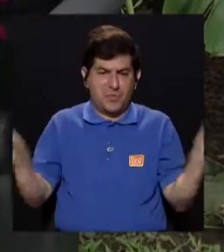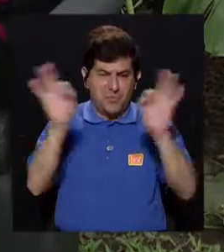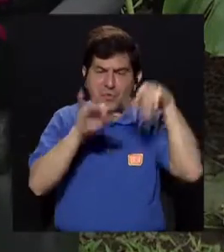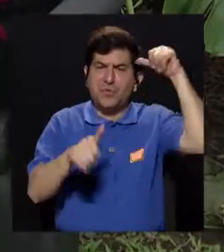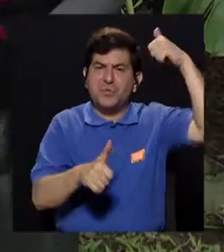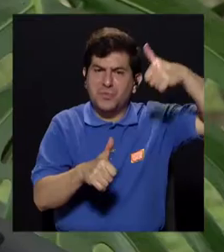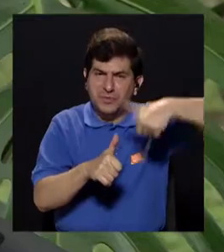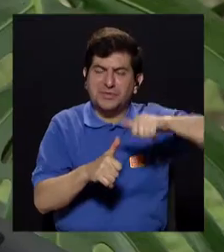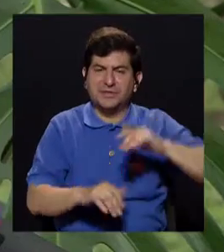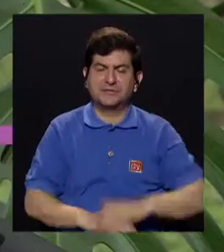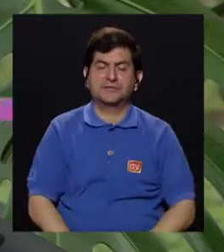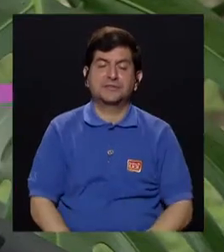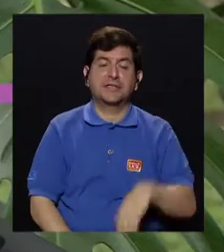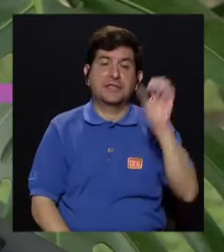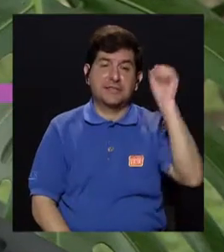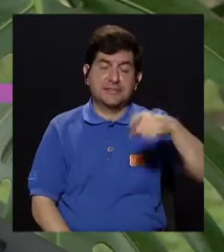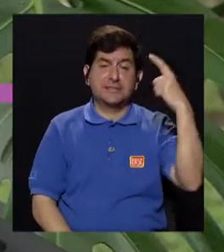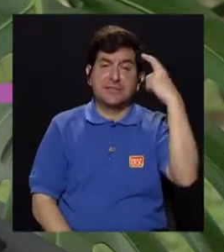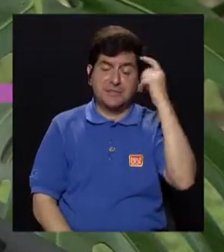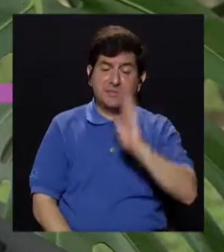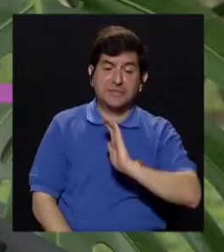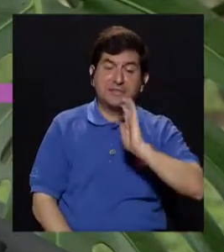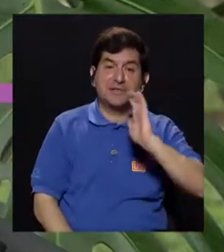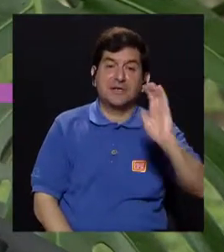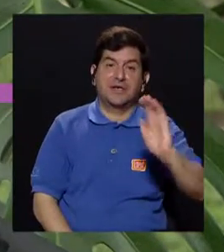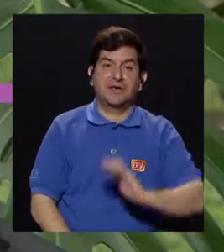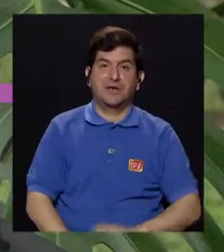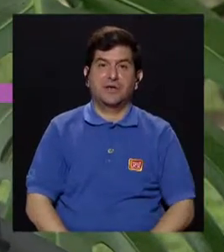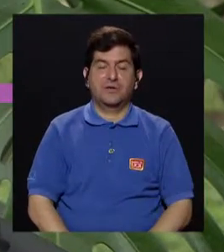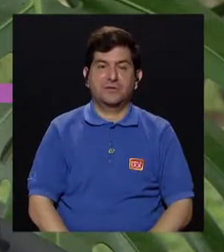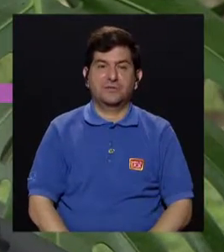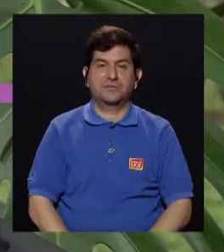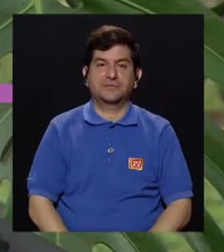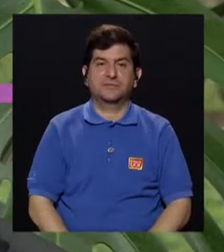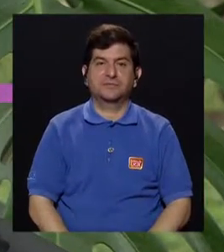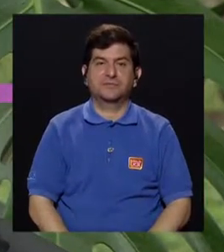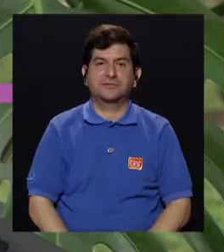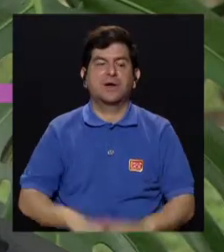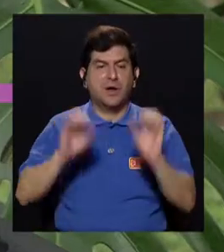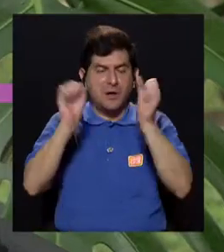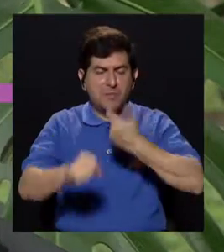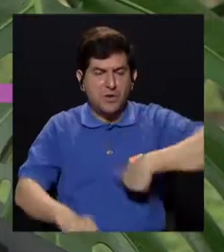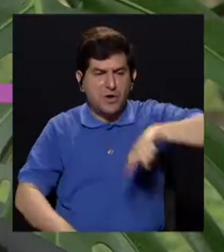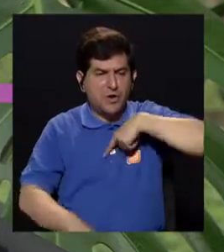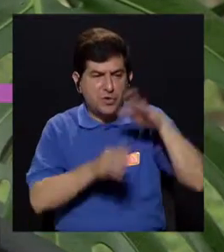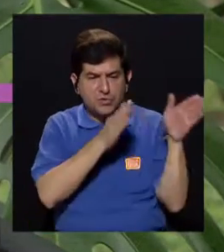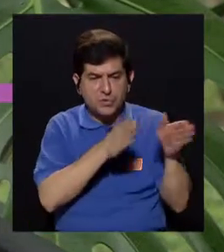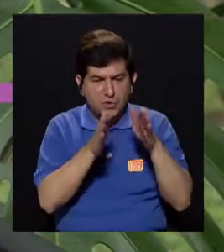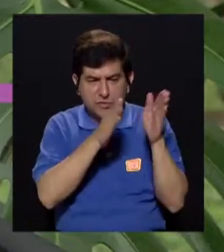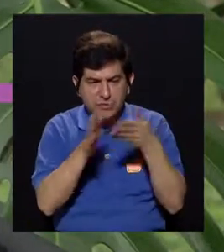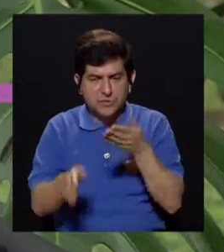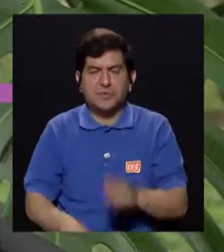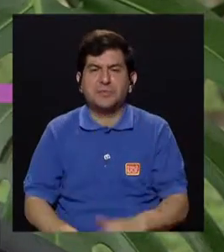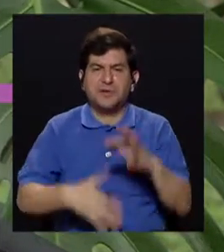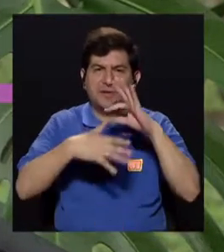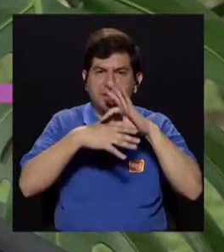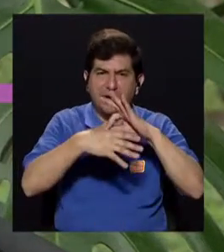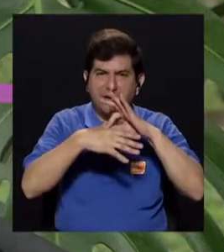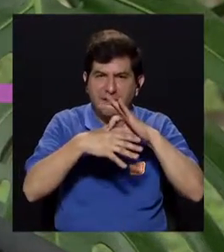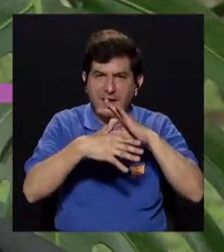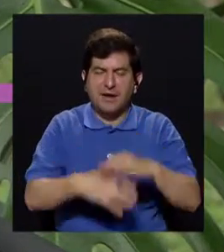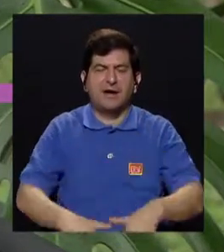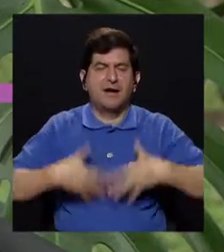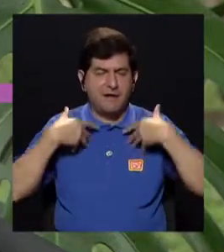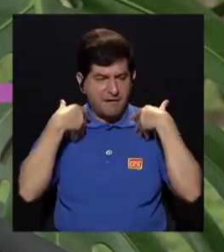Ligia, retomar esto. Sí, pensemos en los niños. ¿Cómo le podemos preparar la carne que